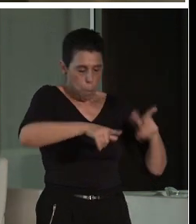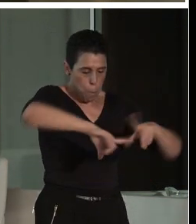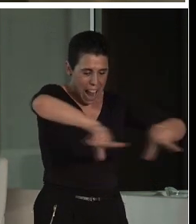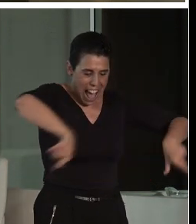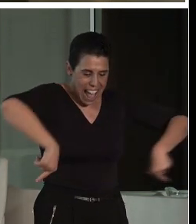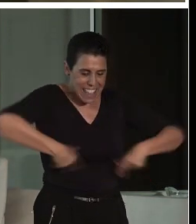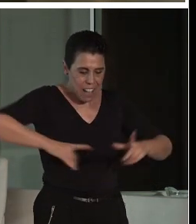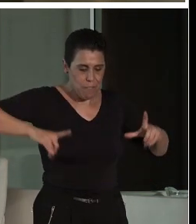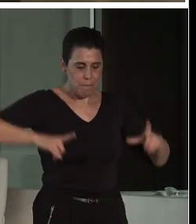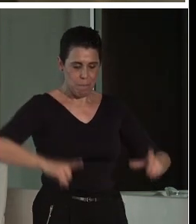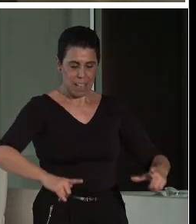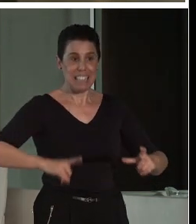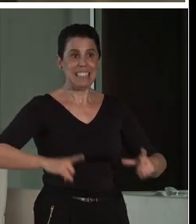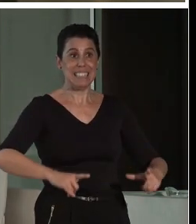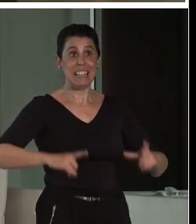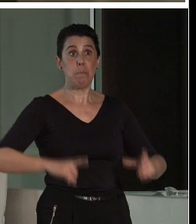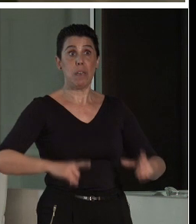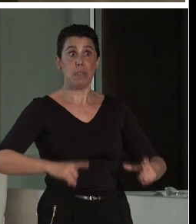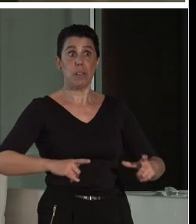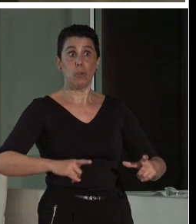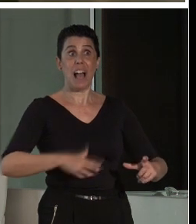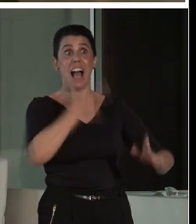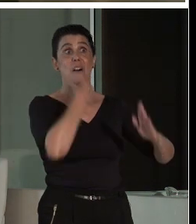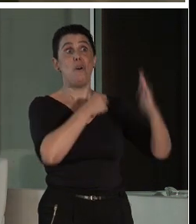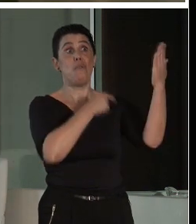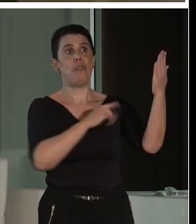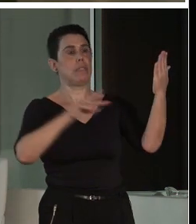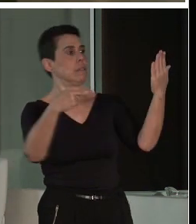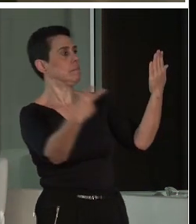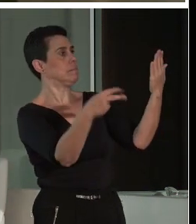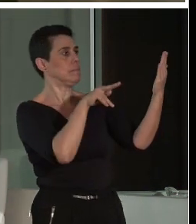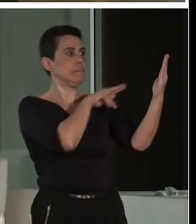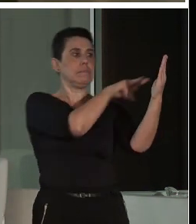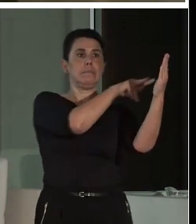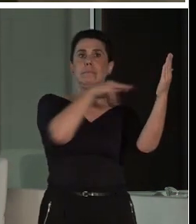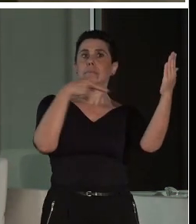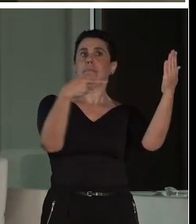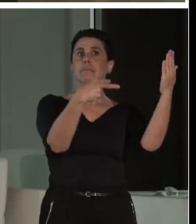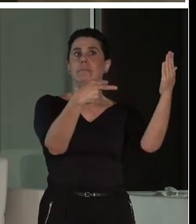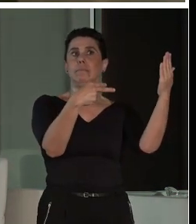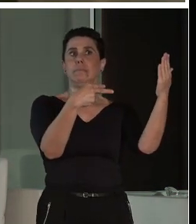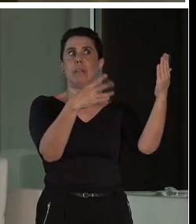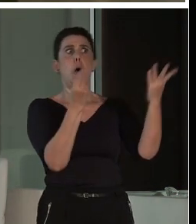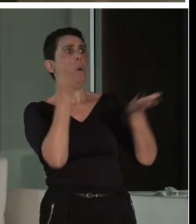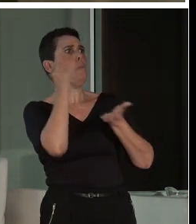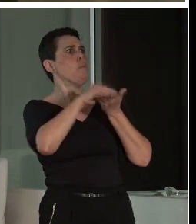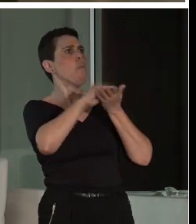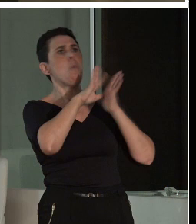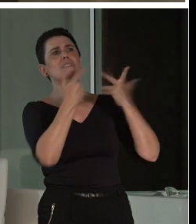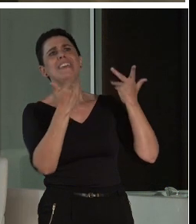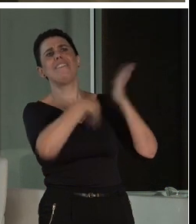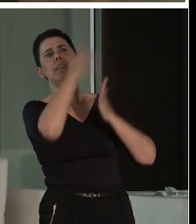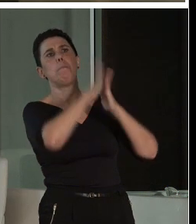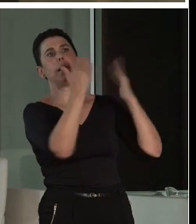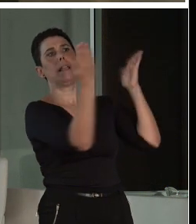que me garantice que desde cualquiera de los ángulos se puede leer ese panel. Hay gente que pone los paneles en esquinas. Los planos,